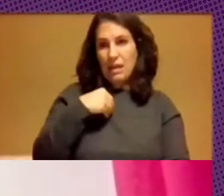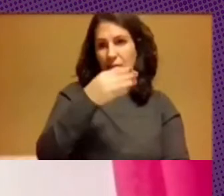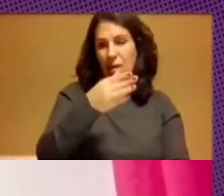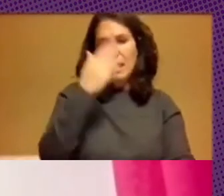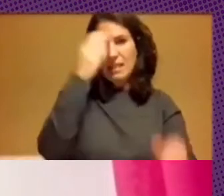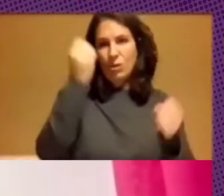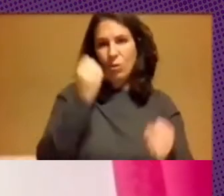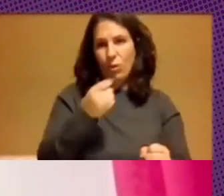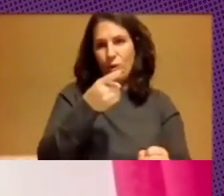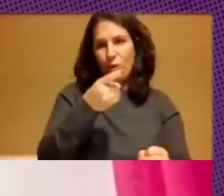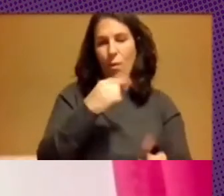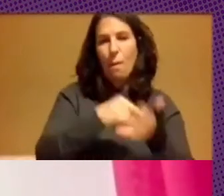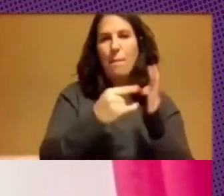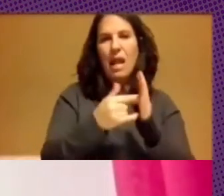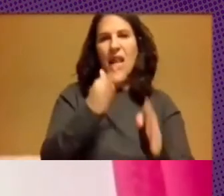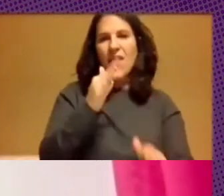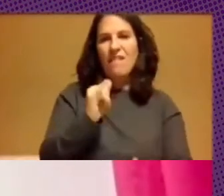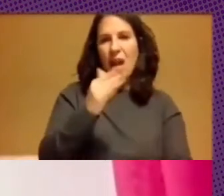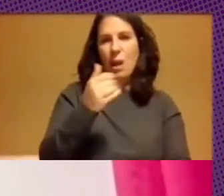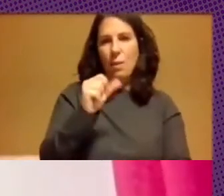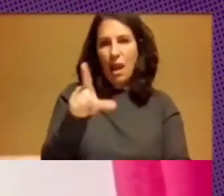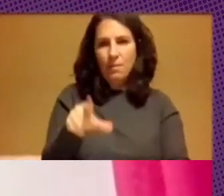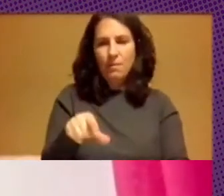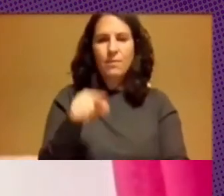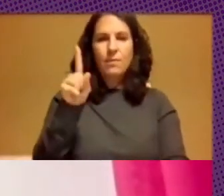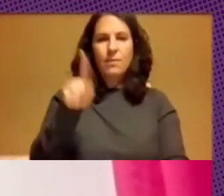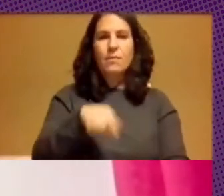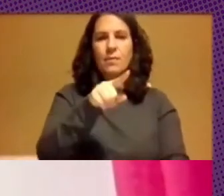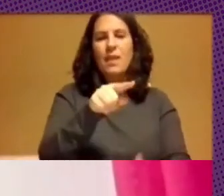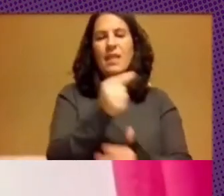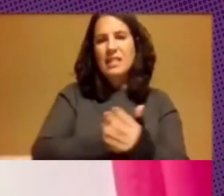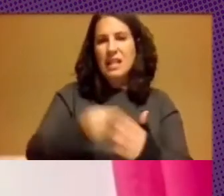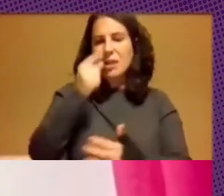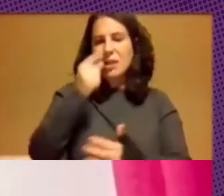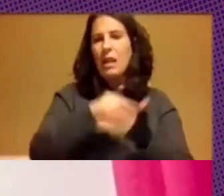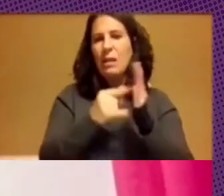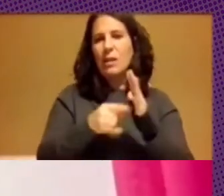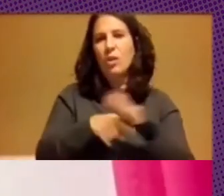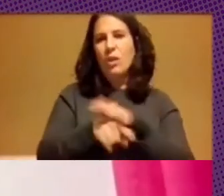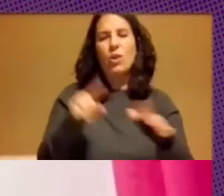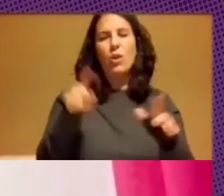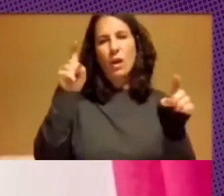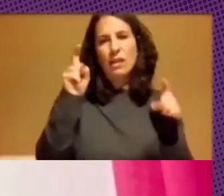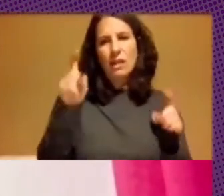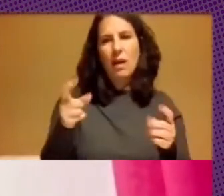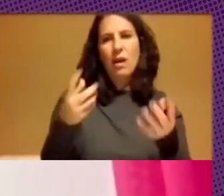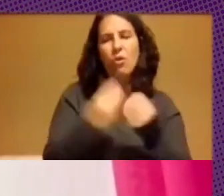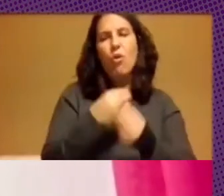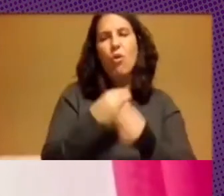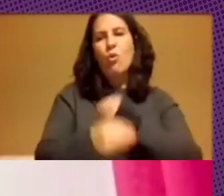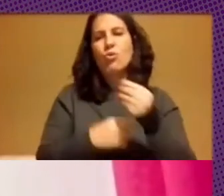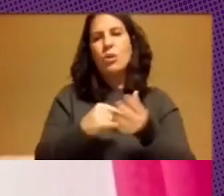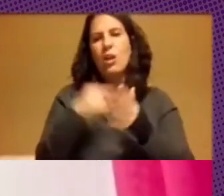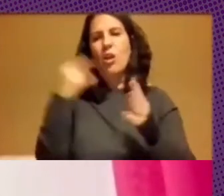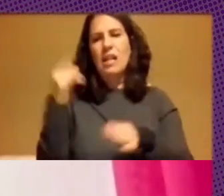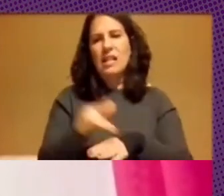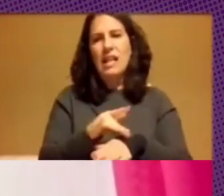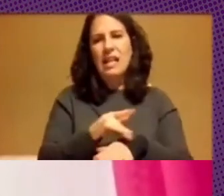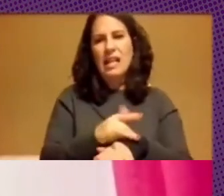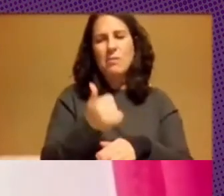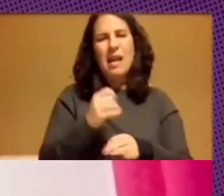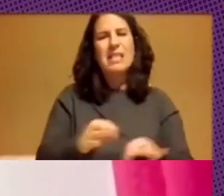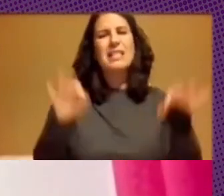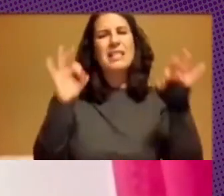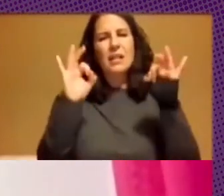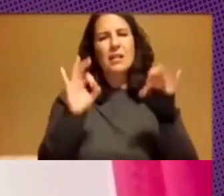institución el Plan Ceibal se ha especializado en el diseño planeamiento y gestión educativa con uso de tecnologías digitales especialmente